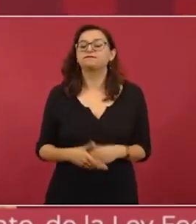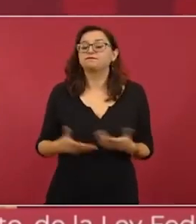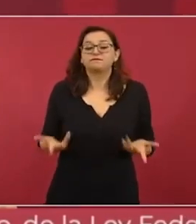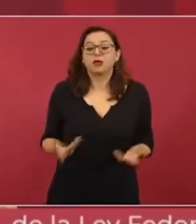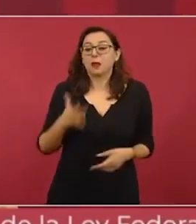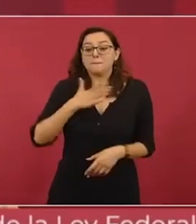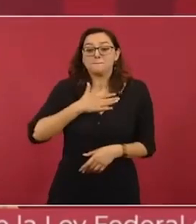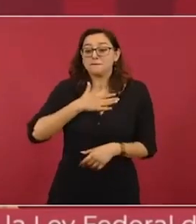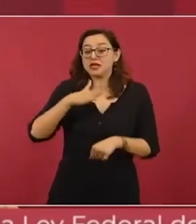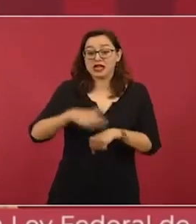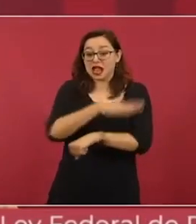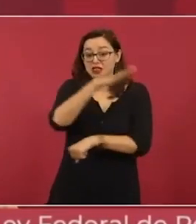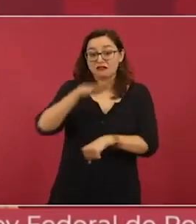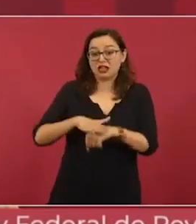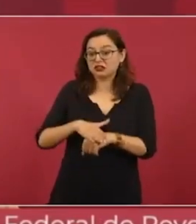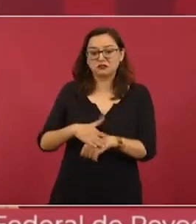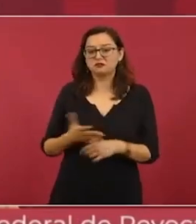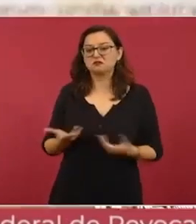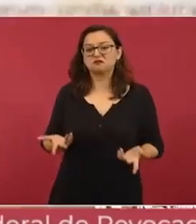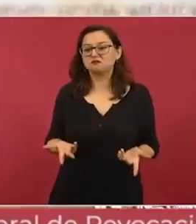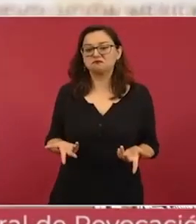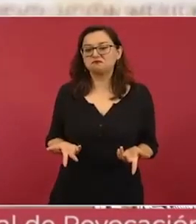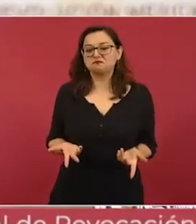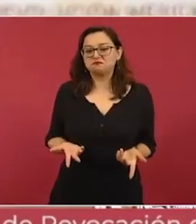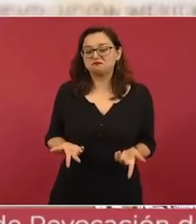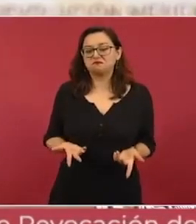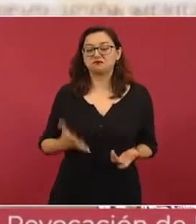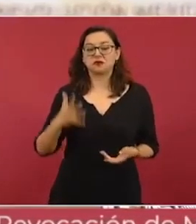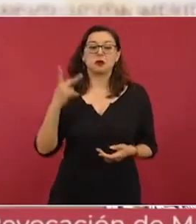es la política de México